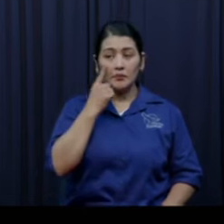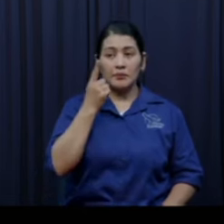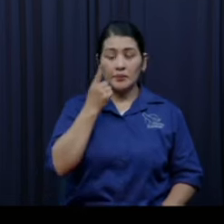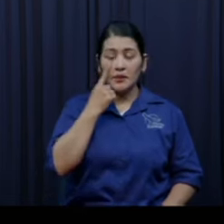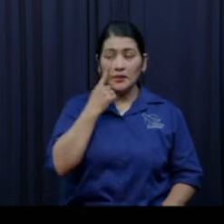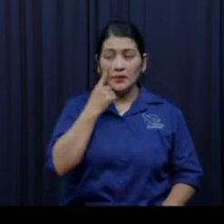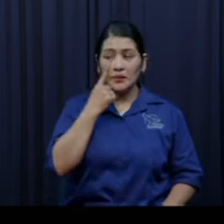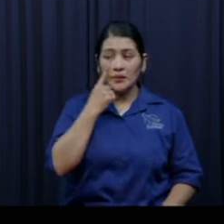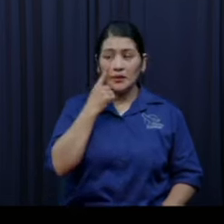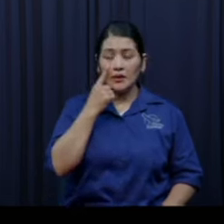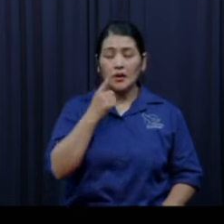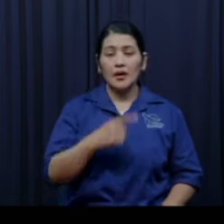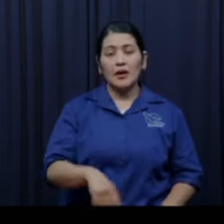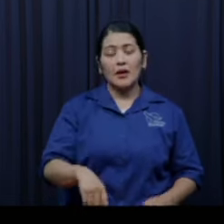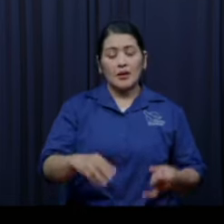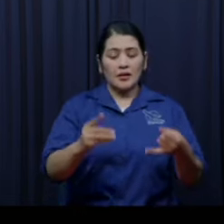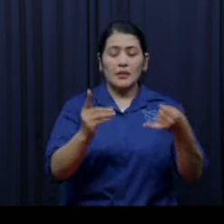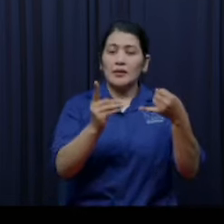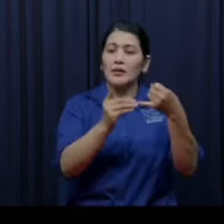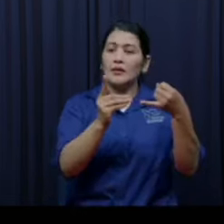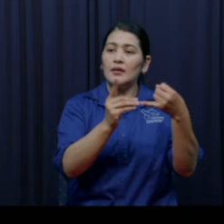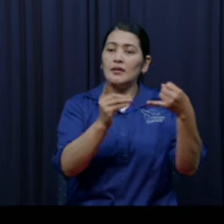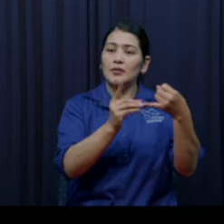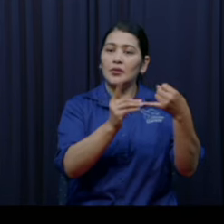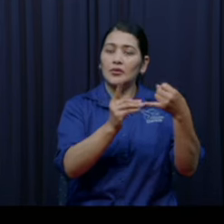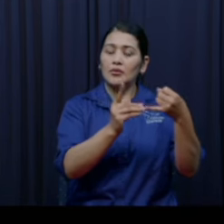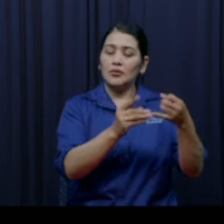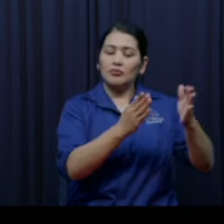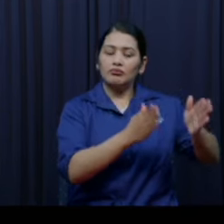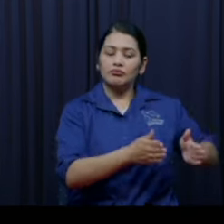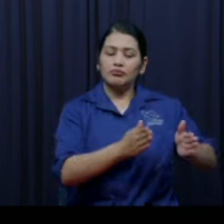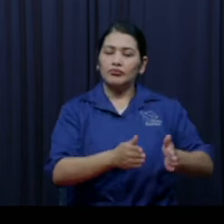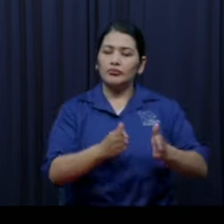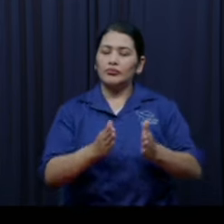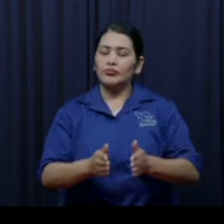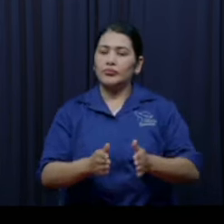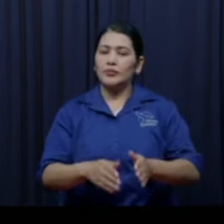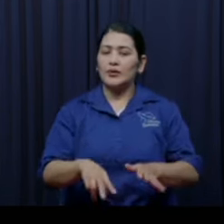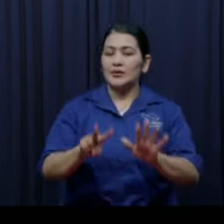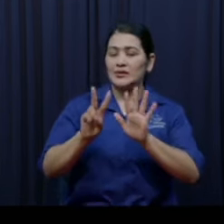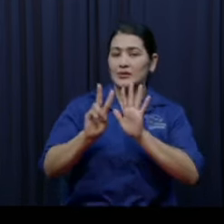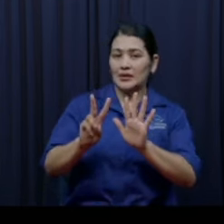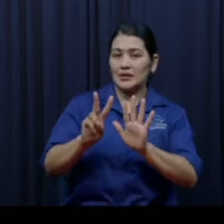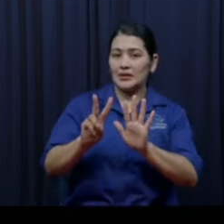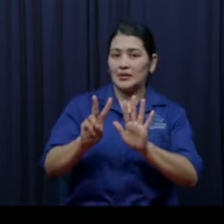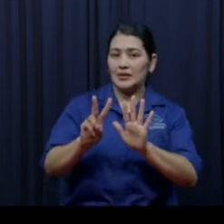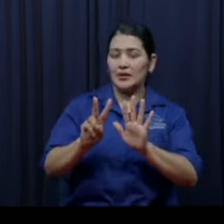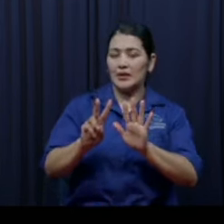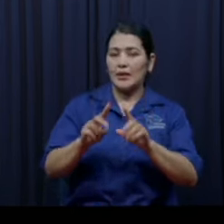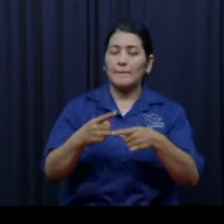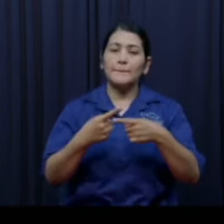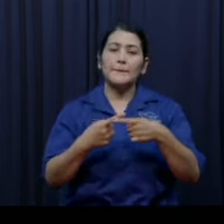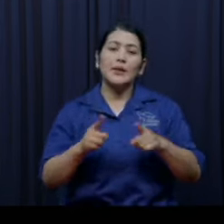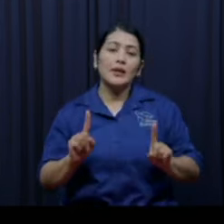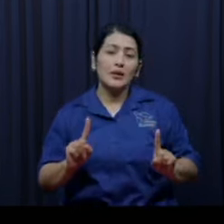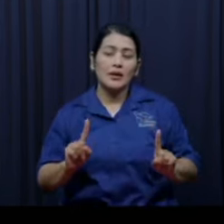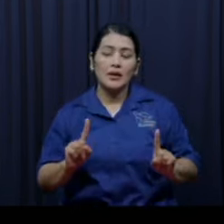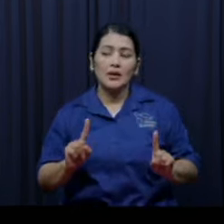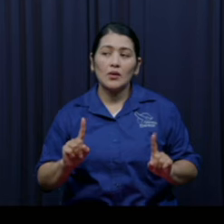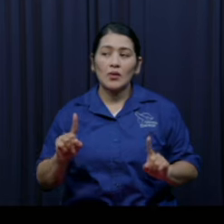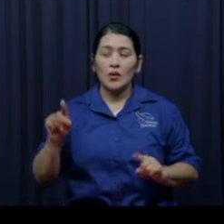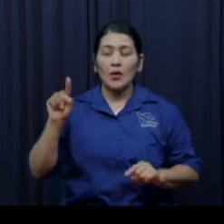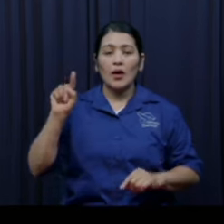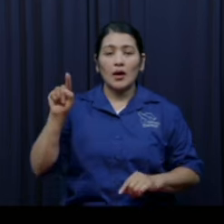llegaron a medalla de oro. Los fereceos que estaban en el quinto subieron al segundo lugar. Los